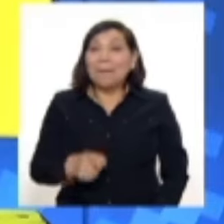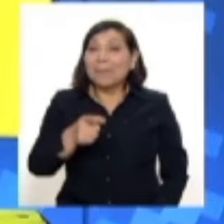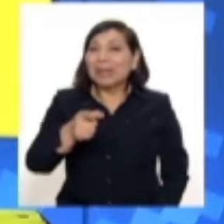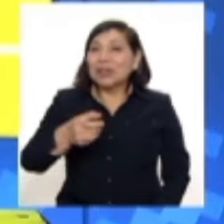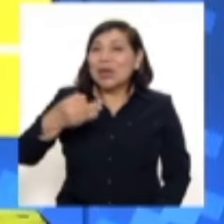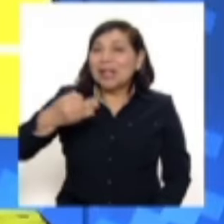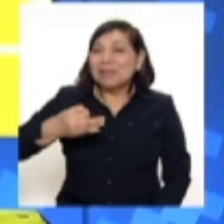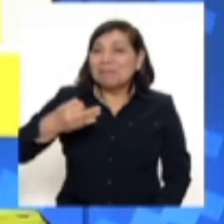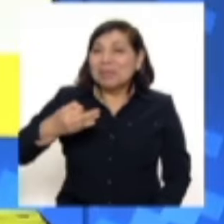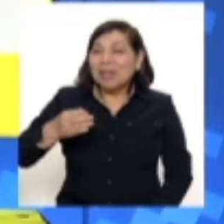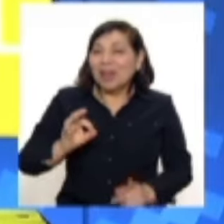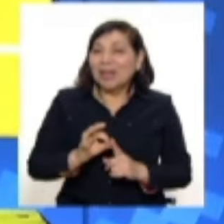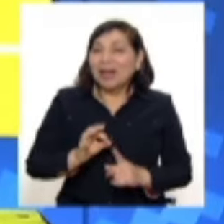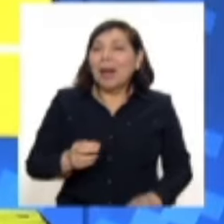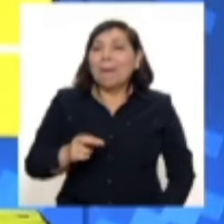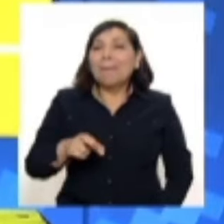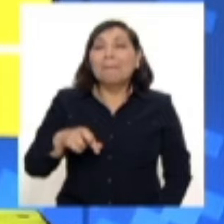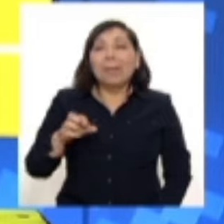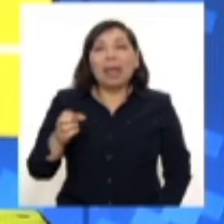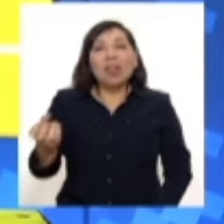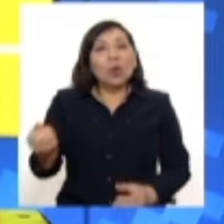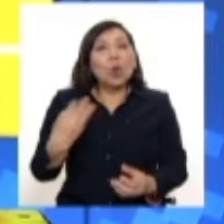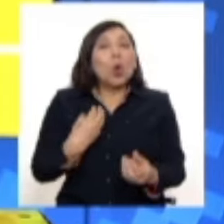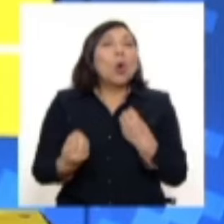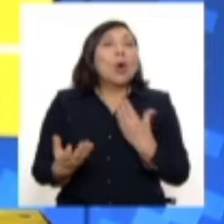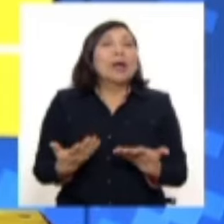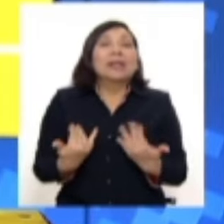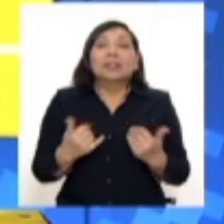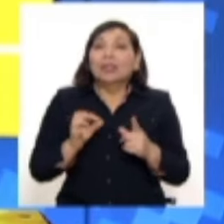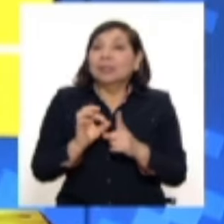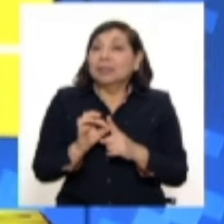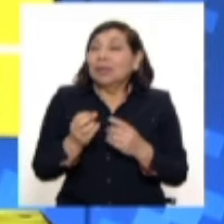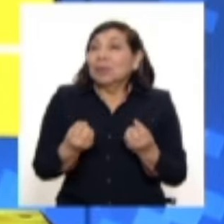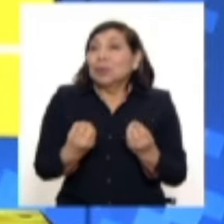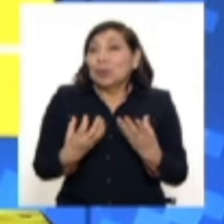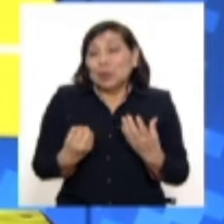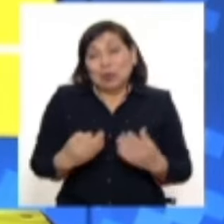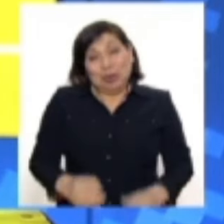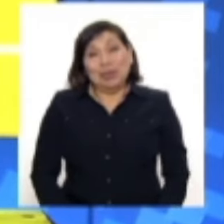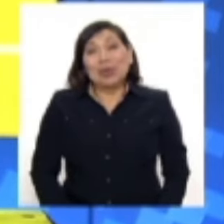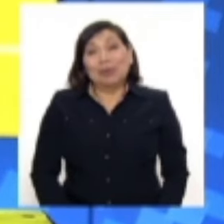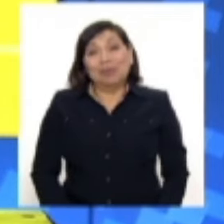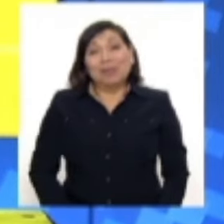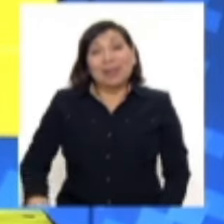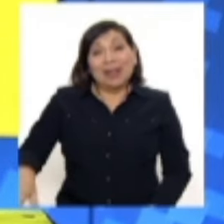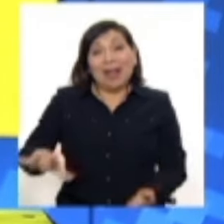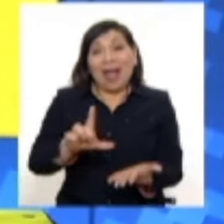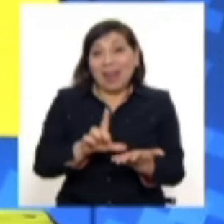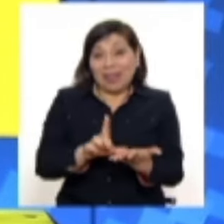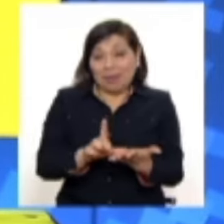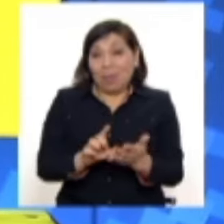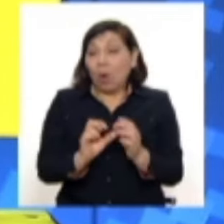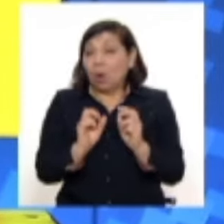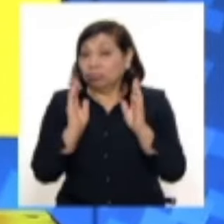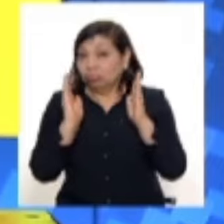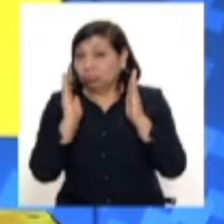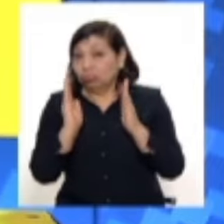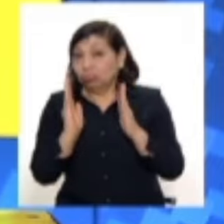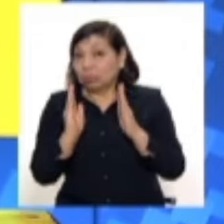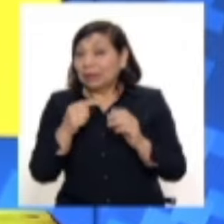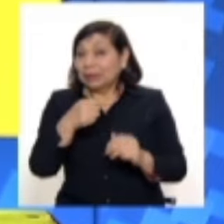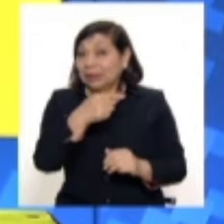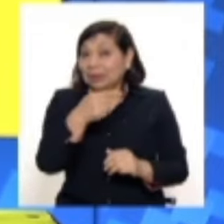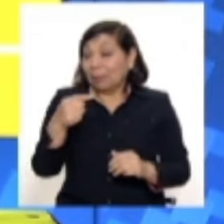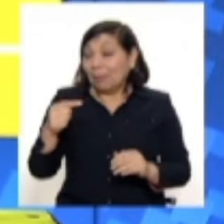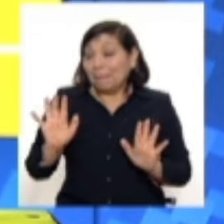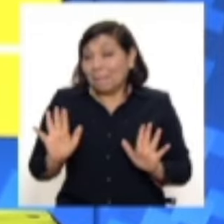especialista del Cenami, Piero Rivas, por darnos cuenta sobre la información climatológica, tanto en la ciudad capital. Hay que tomar mucha atención. Esta